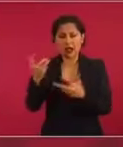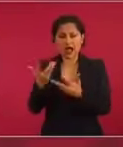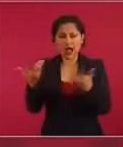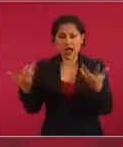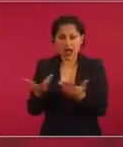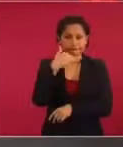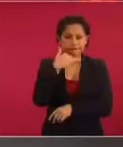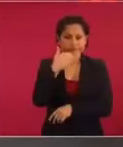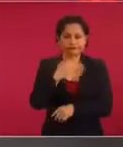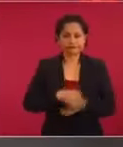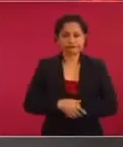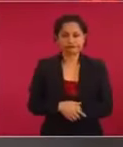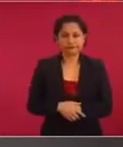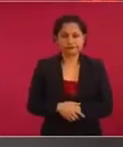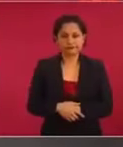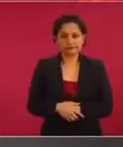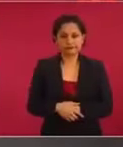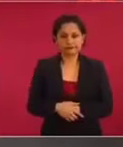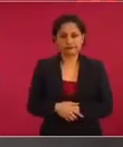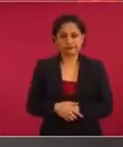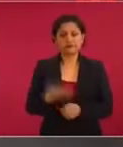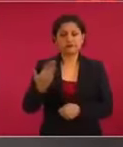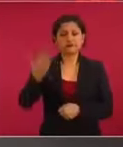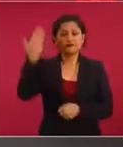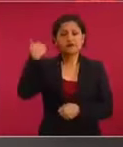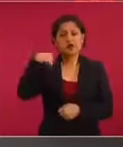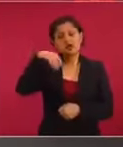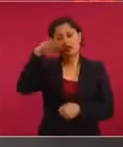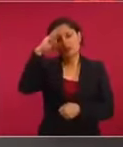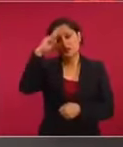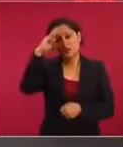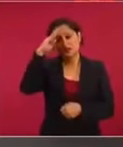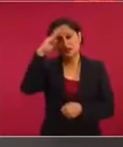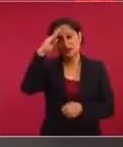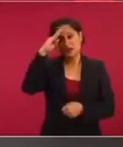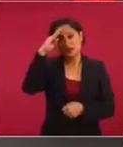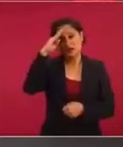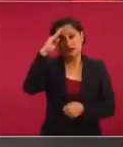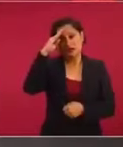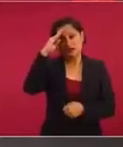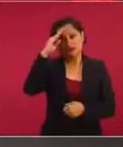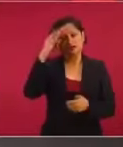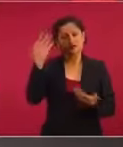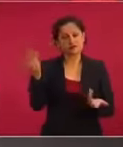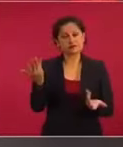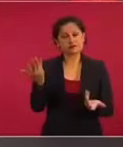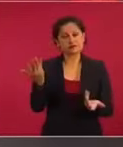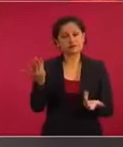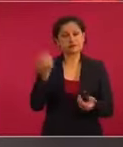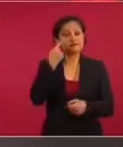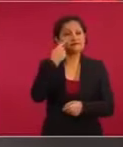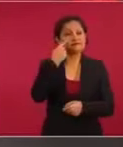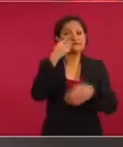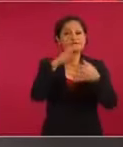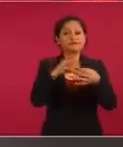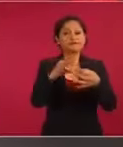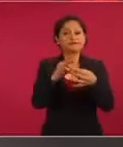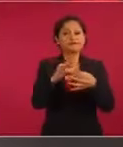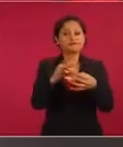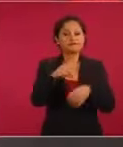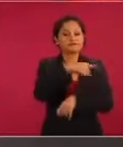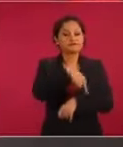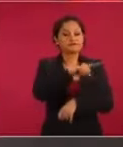ser mucho mejor. Se utilizaba como excusa, como pretexto de que la gente no tenía